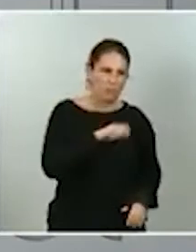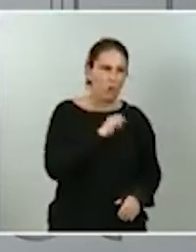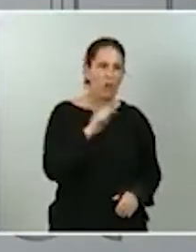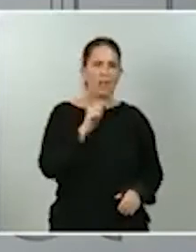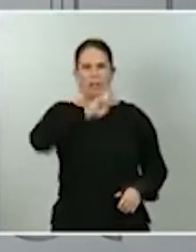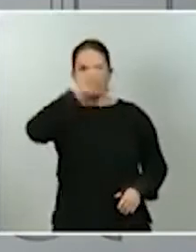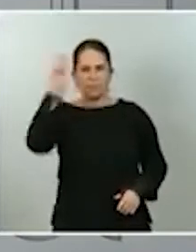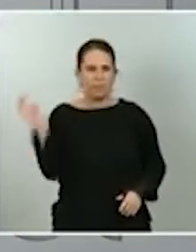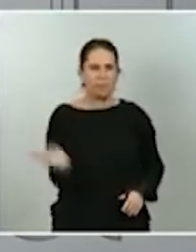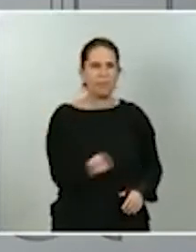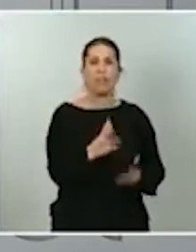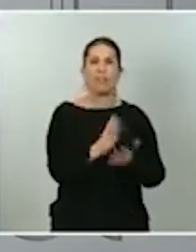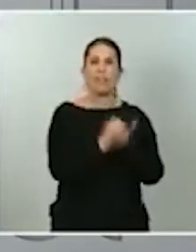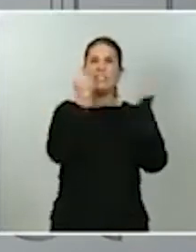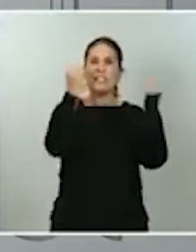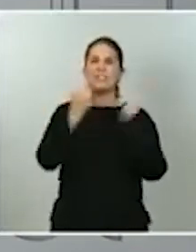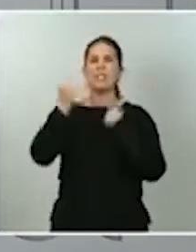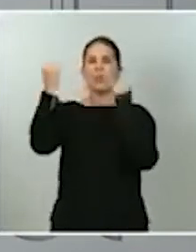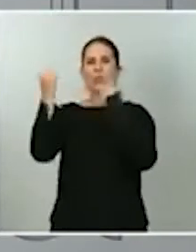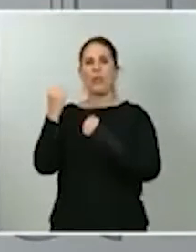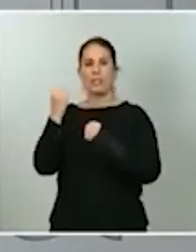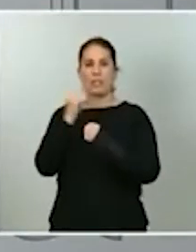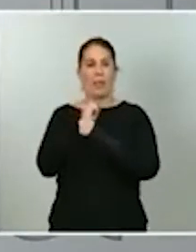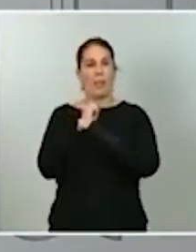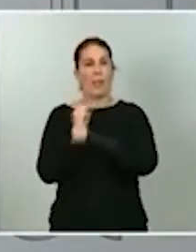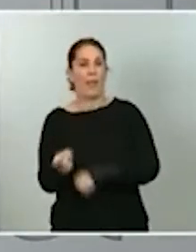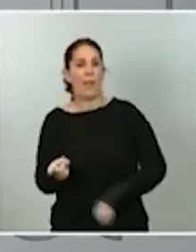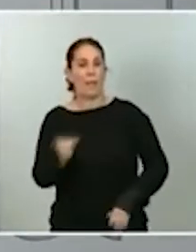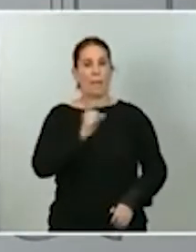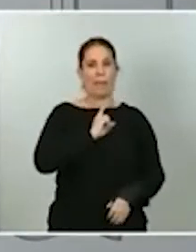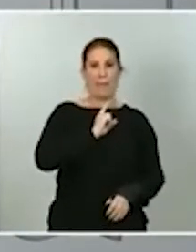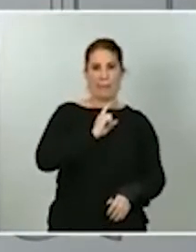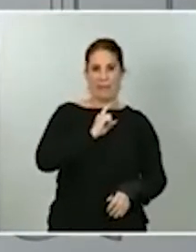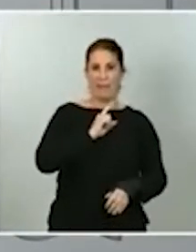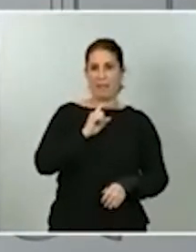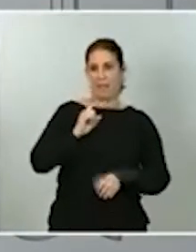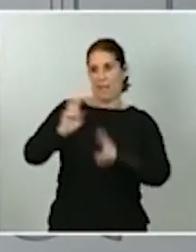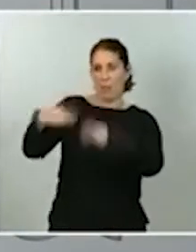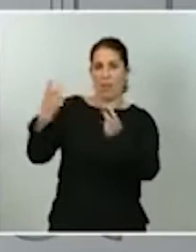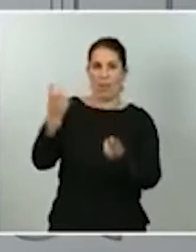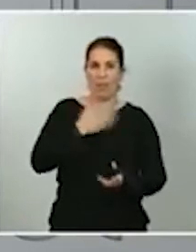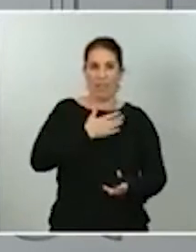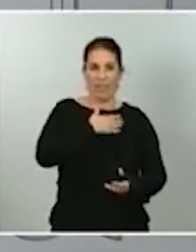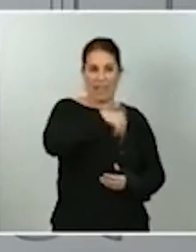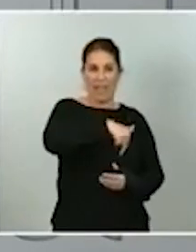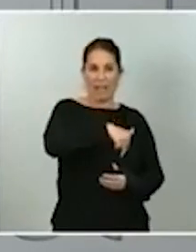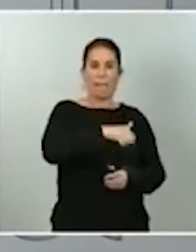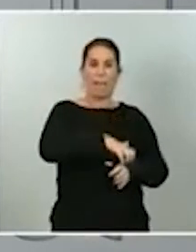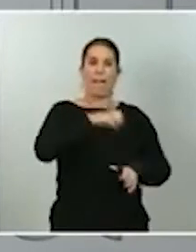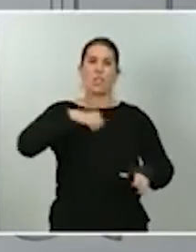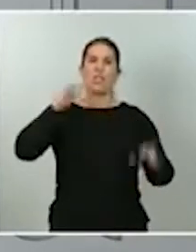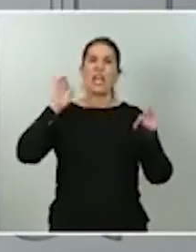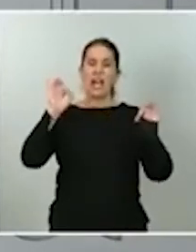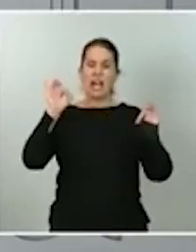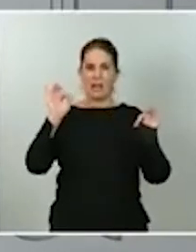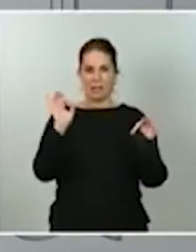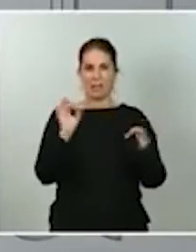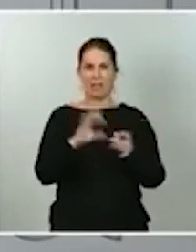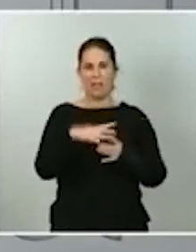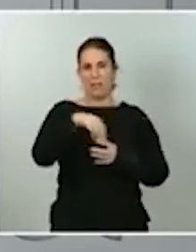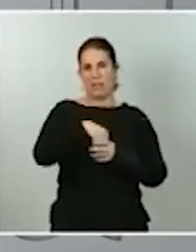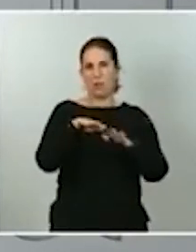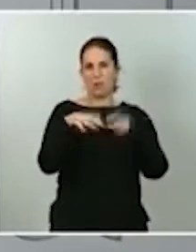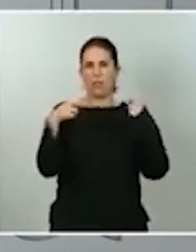instituciones que dependen de su renovación justamente de unas mayorías cualificadas en el Congreso de los